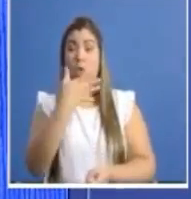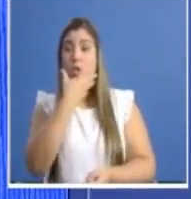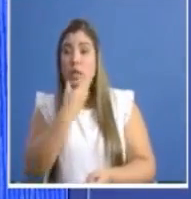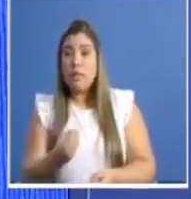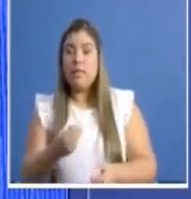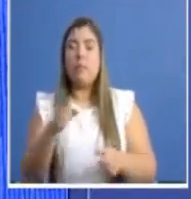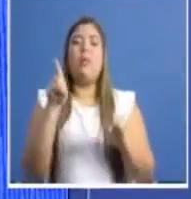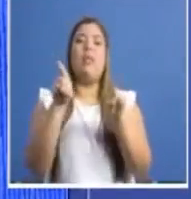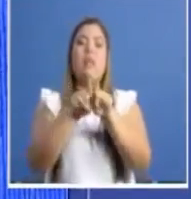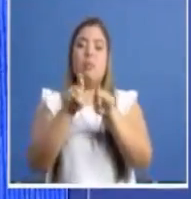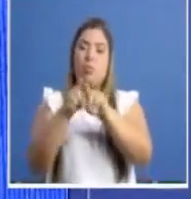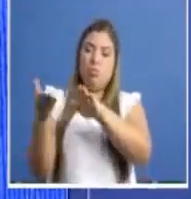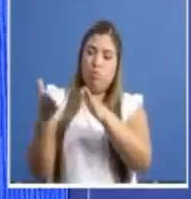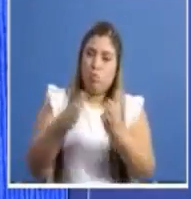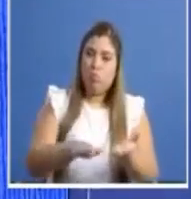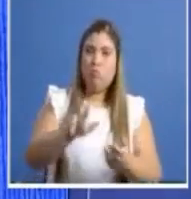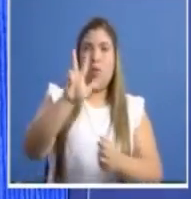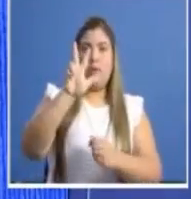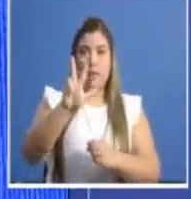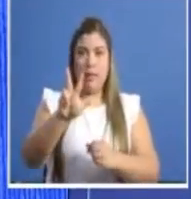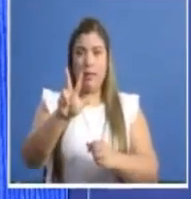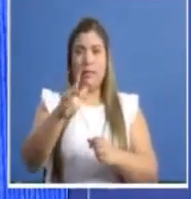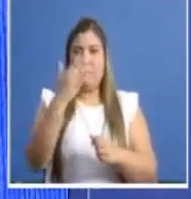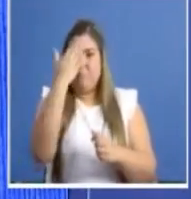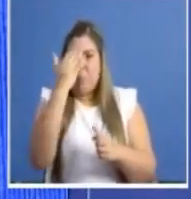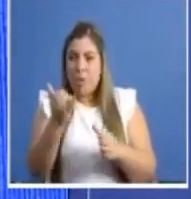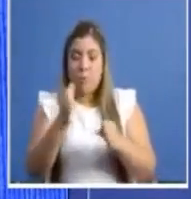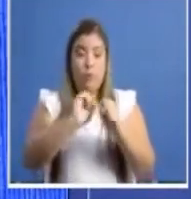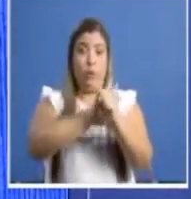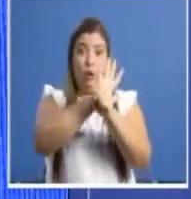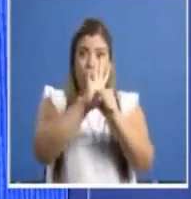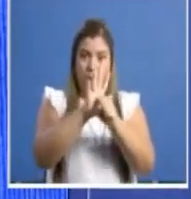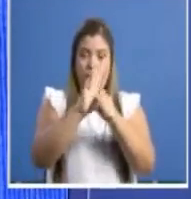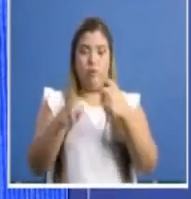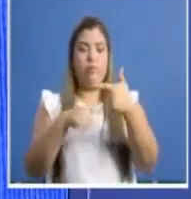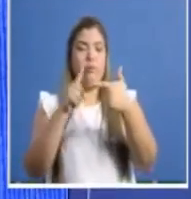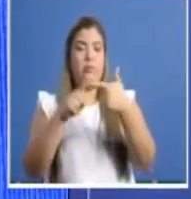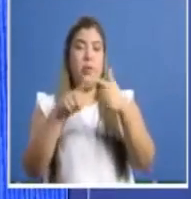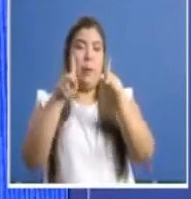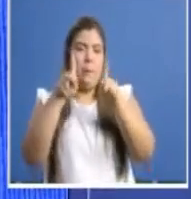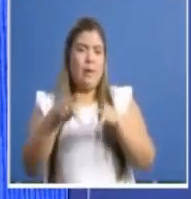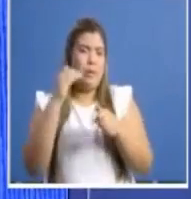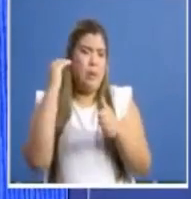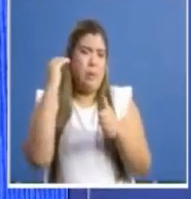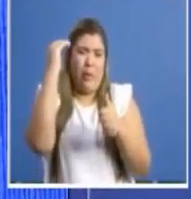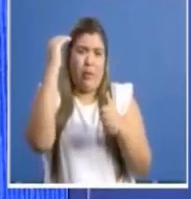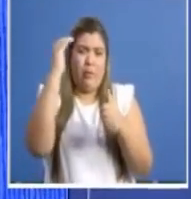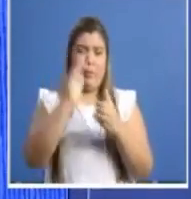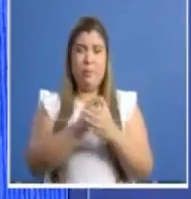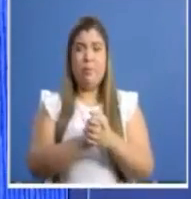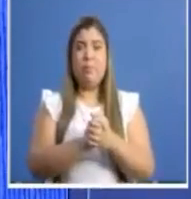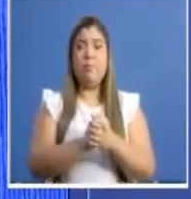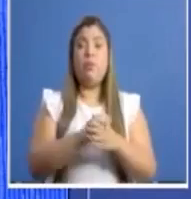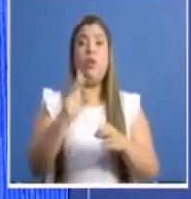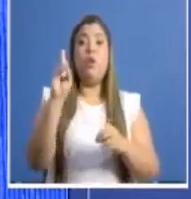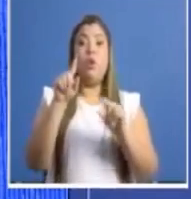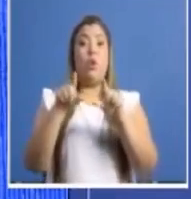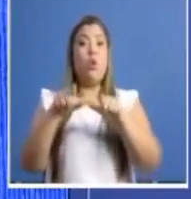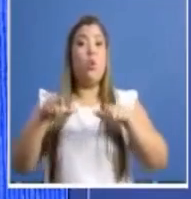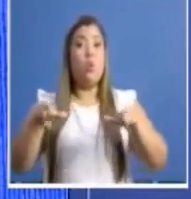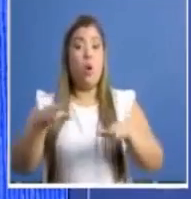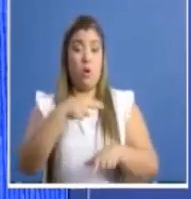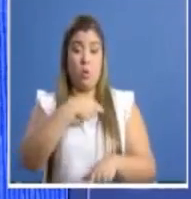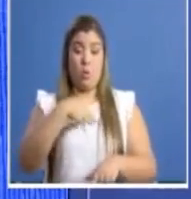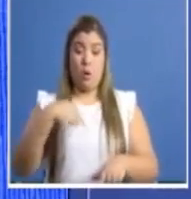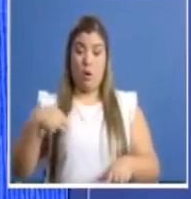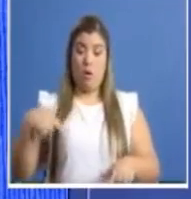tenían como factor de riesgo la edad. Una en Gunayala, cuyo factor de riesgo fue